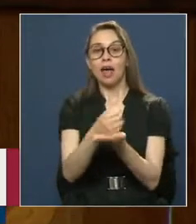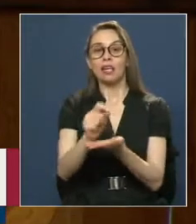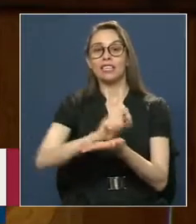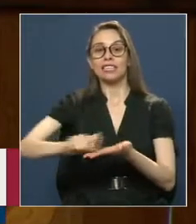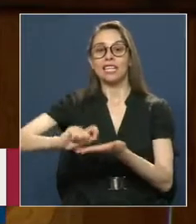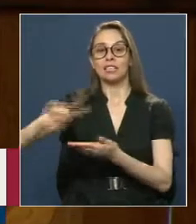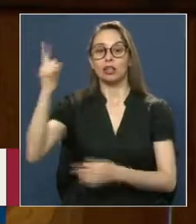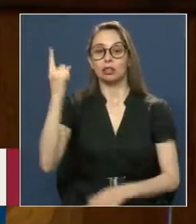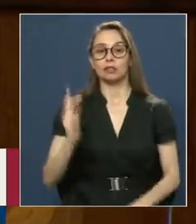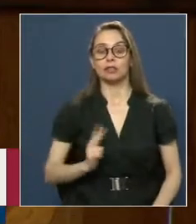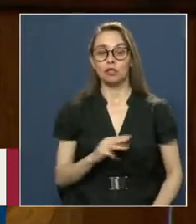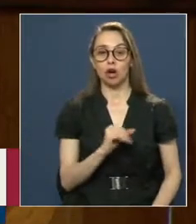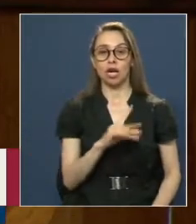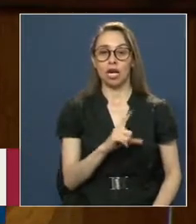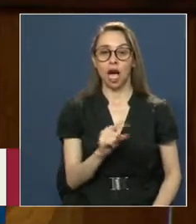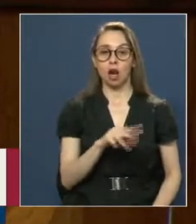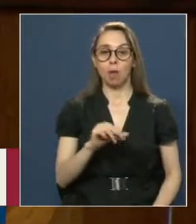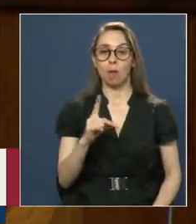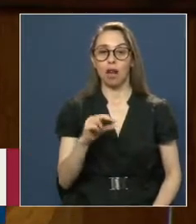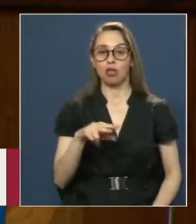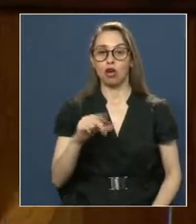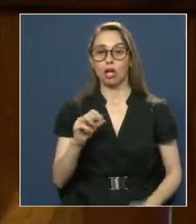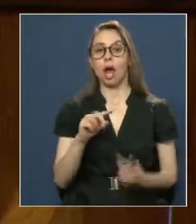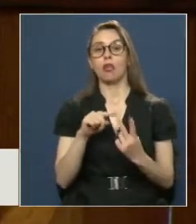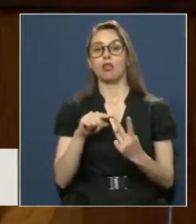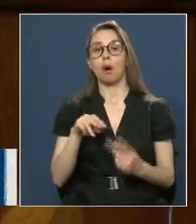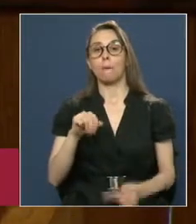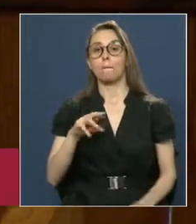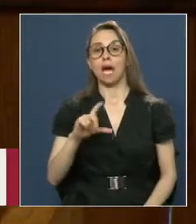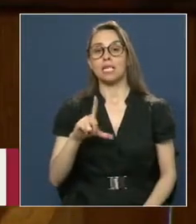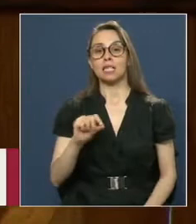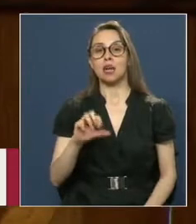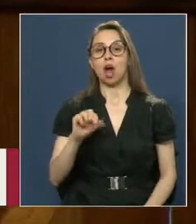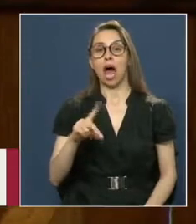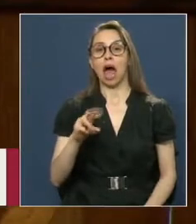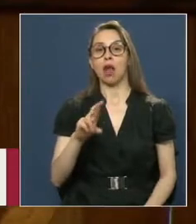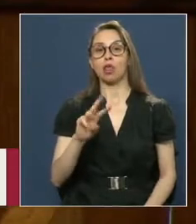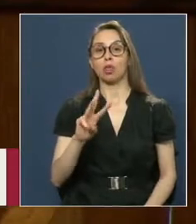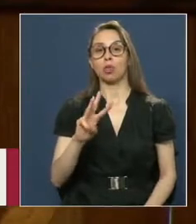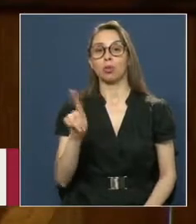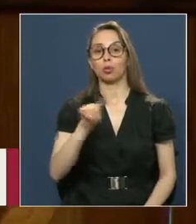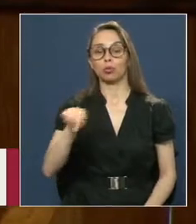Don Carlos Maldonado y Mauricio Andros, respectivamente